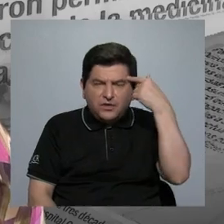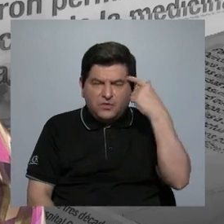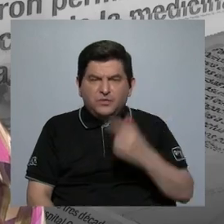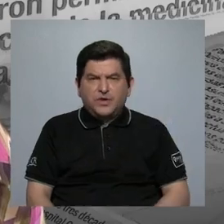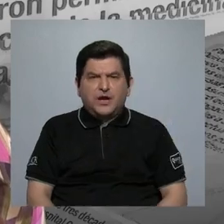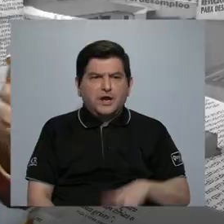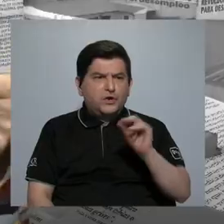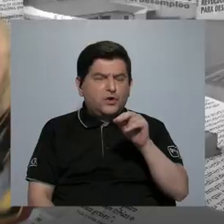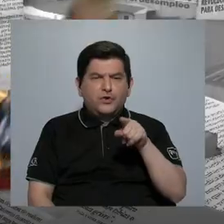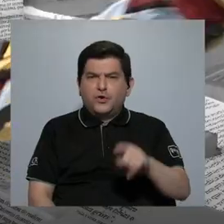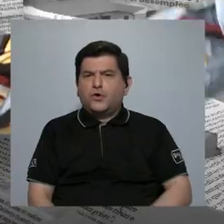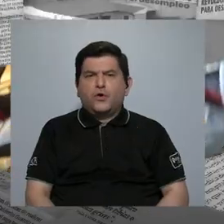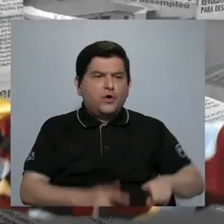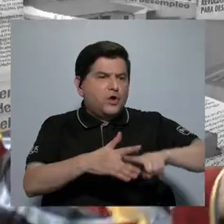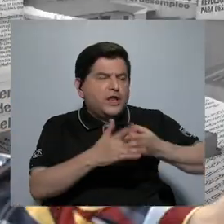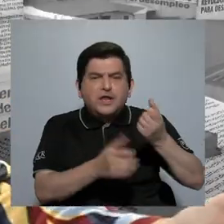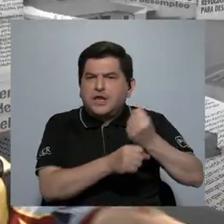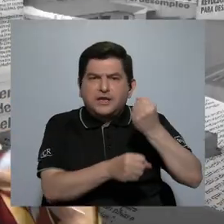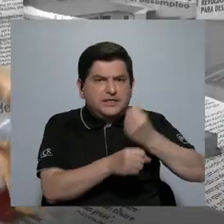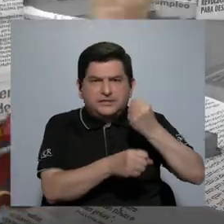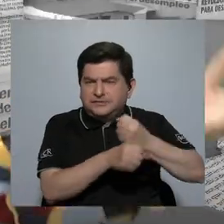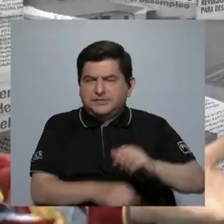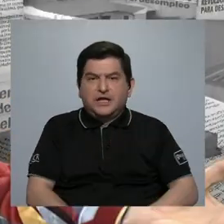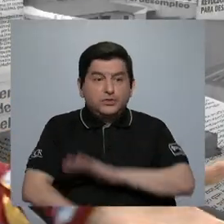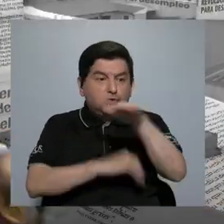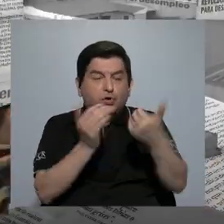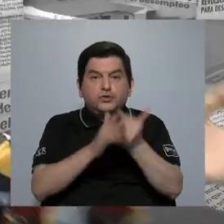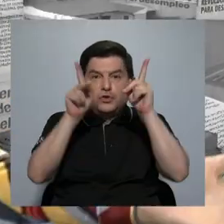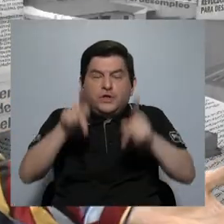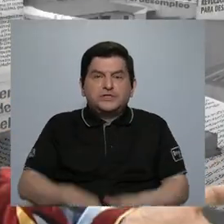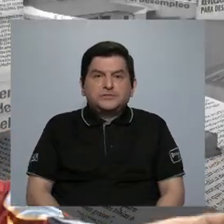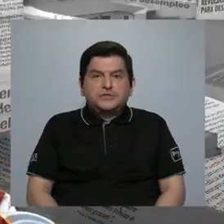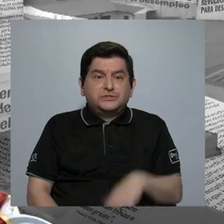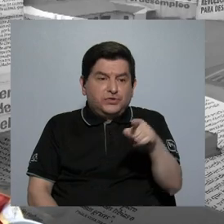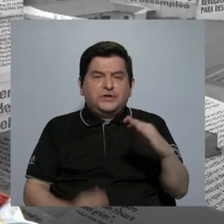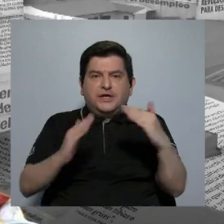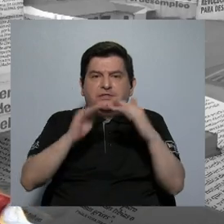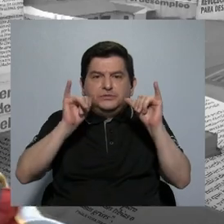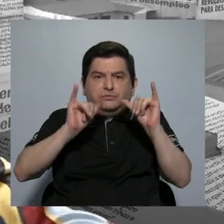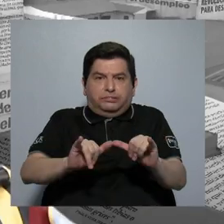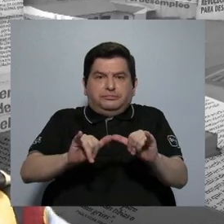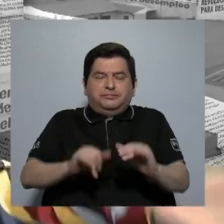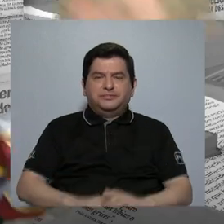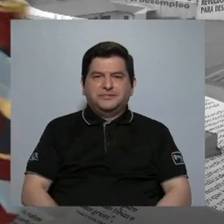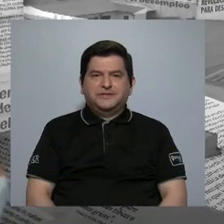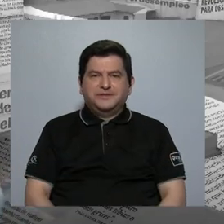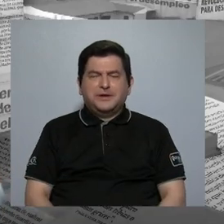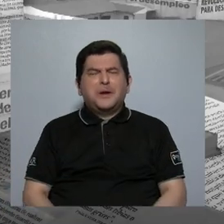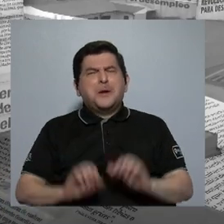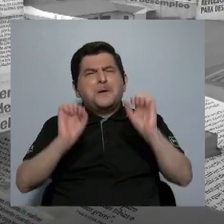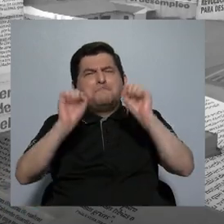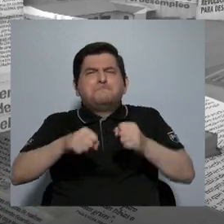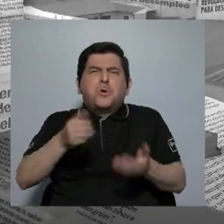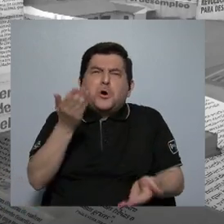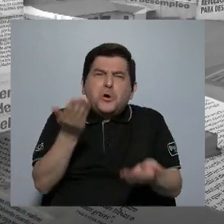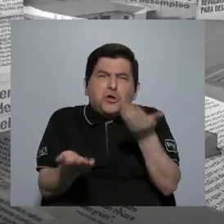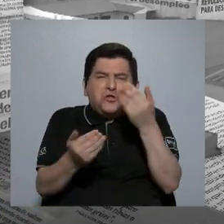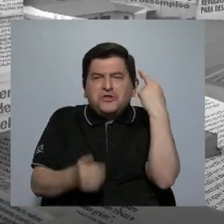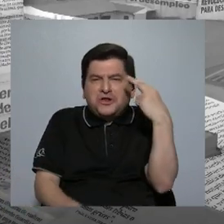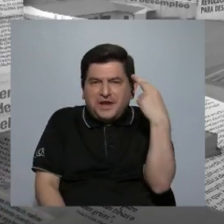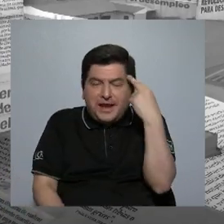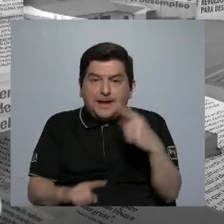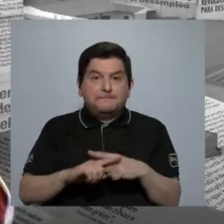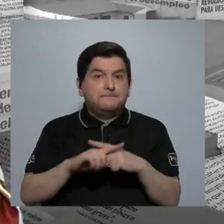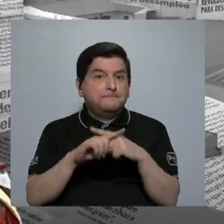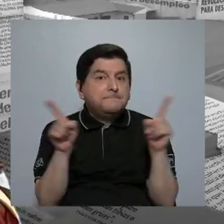gobierno no está inaugurando obras porque evidentemente todo el mundo estaba encerrado. Exactamente. eso digamos que podría ser una